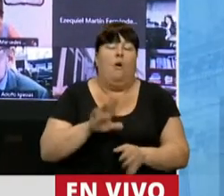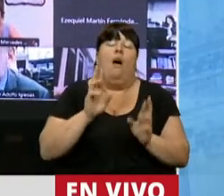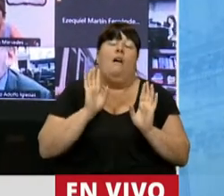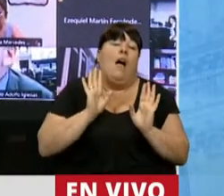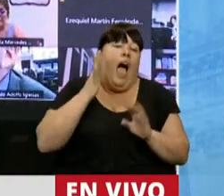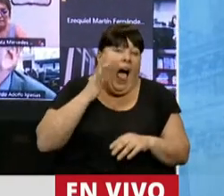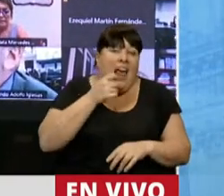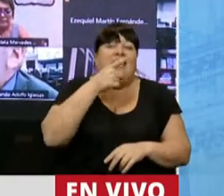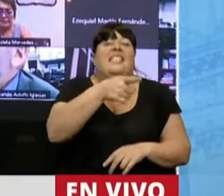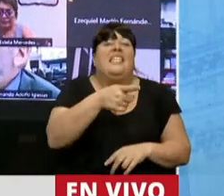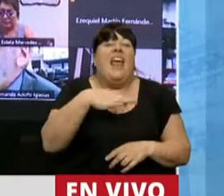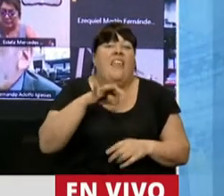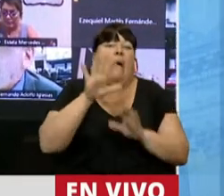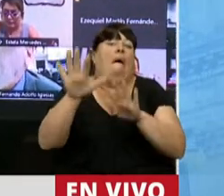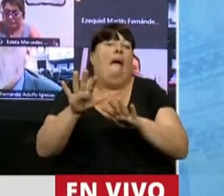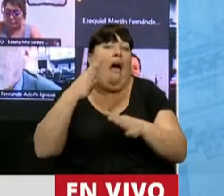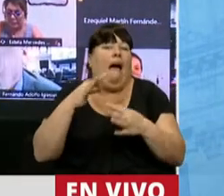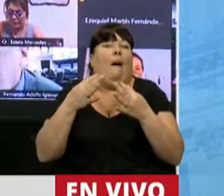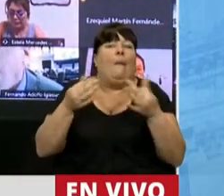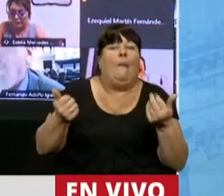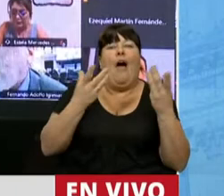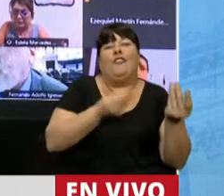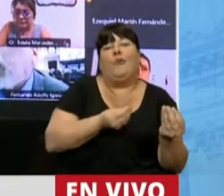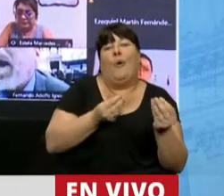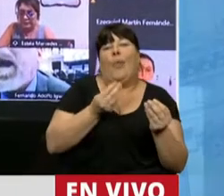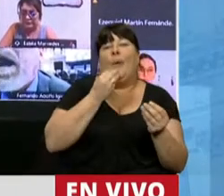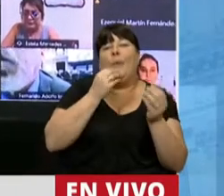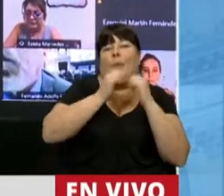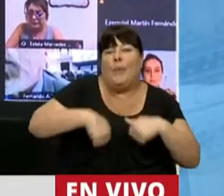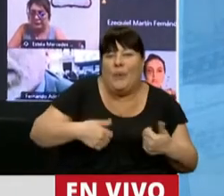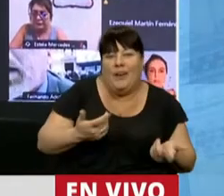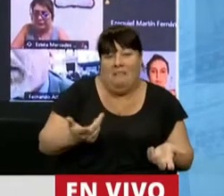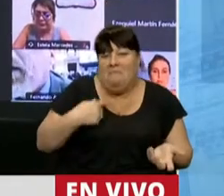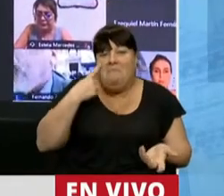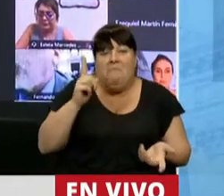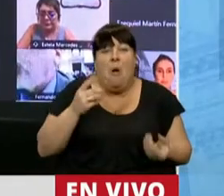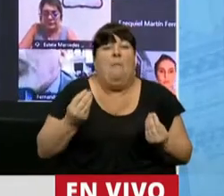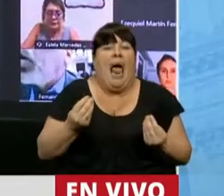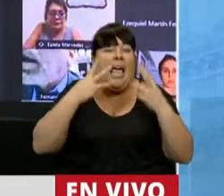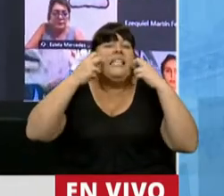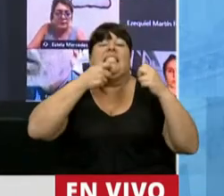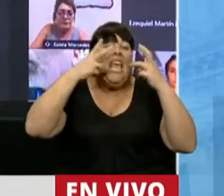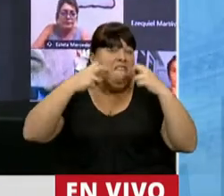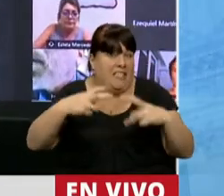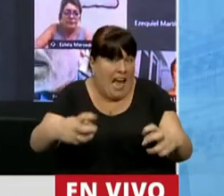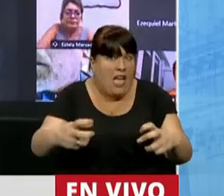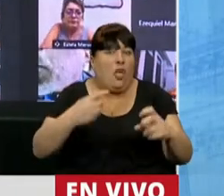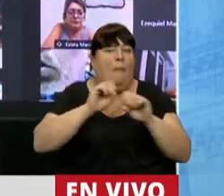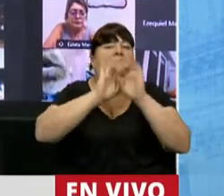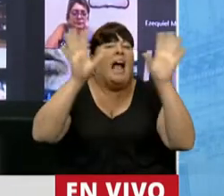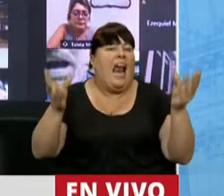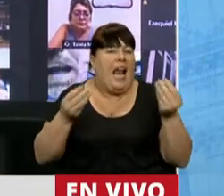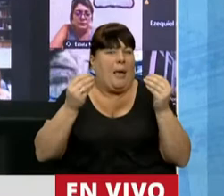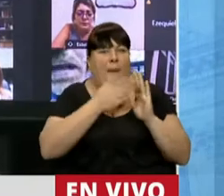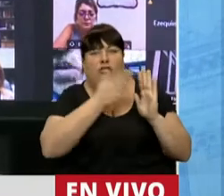que tengan algo que apañar, a menos que tengan algo que encubrir. Porque no veo en qué sentido una investigación y una clarificación